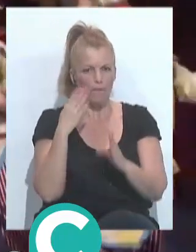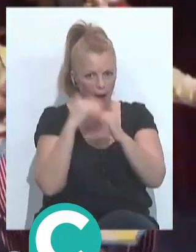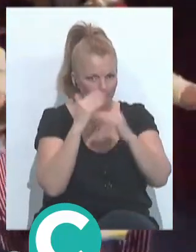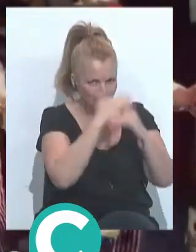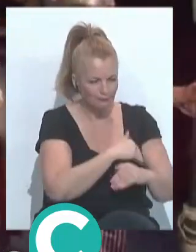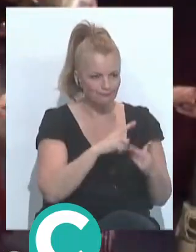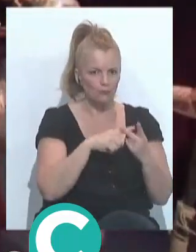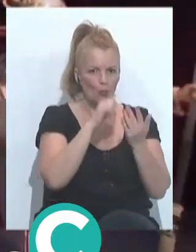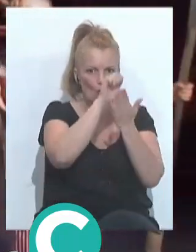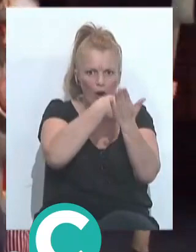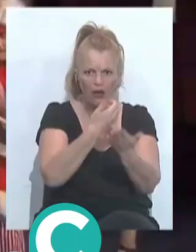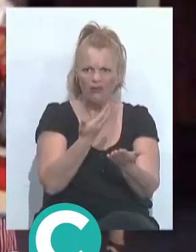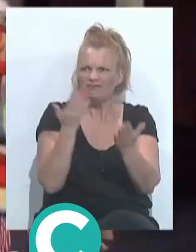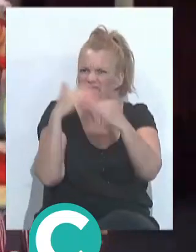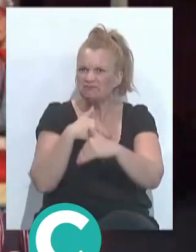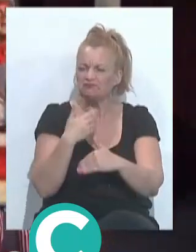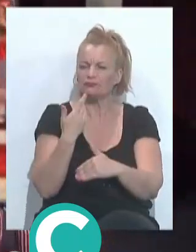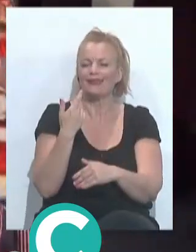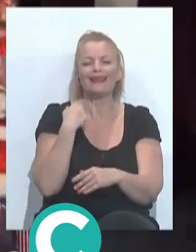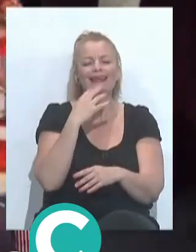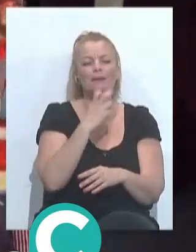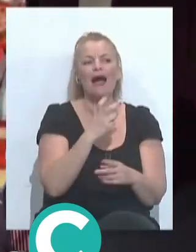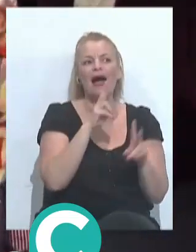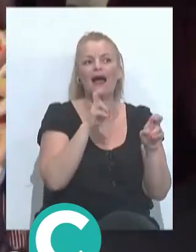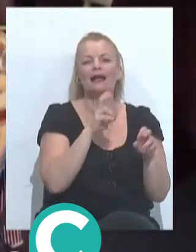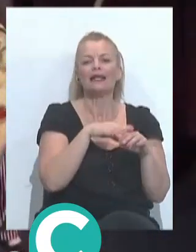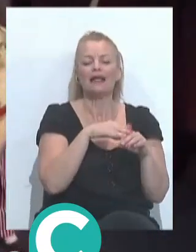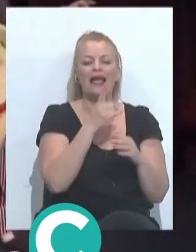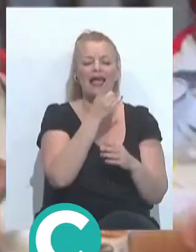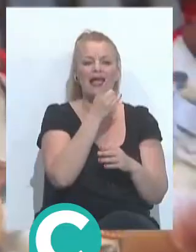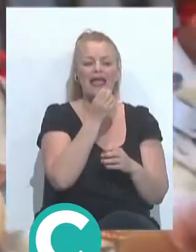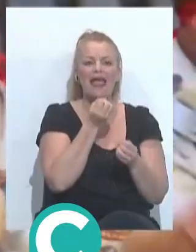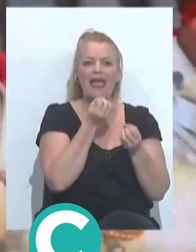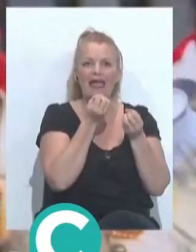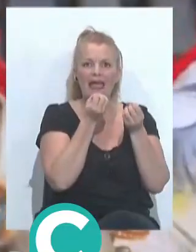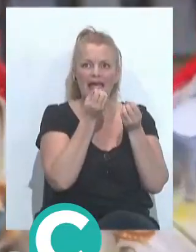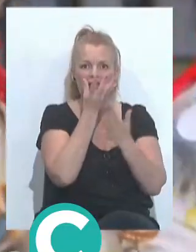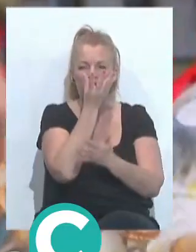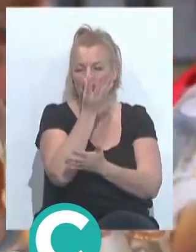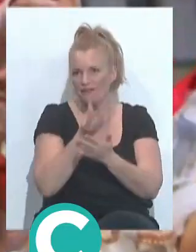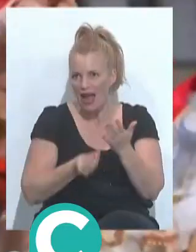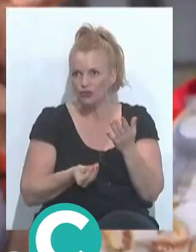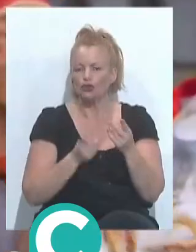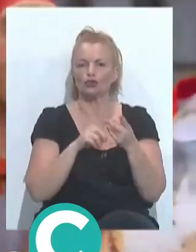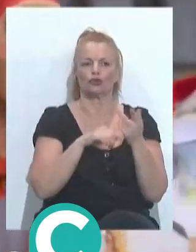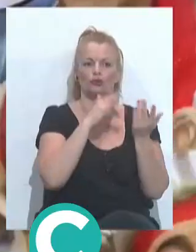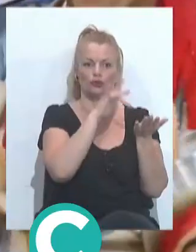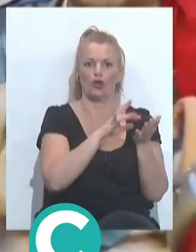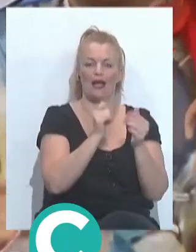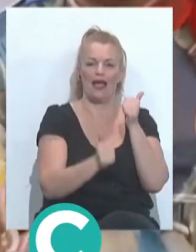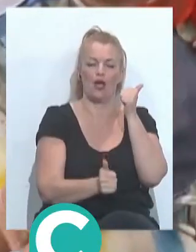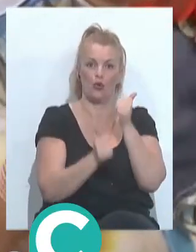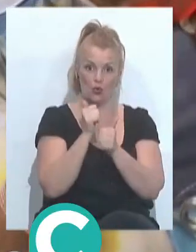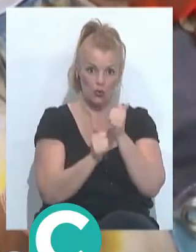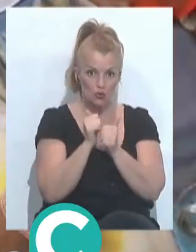mí lo que más me llama la atención del tema del fallo es un poco cómo se ha producido el fallo y cuestiones que se han dado a lo largo del